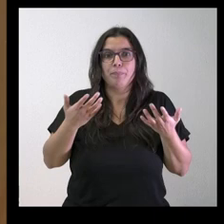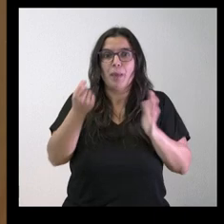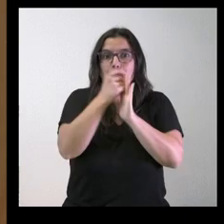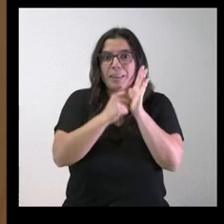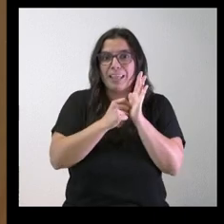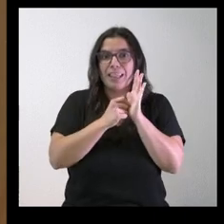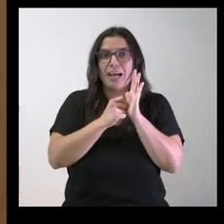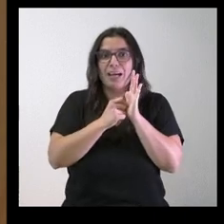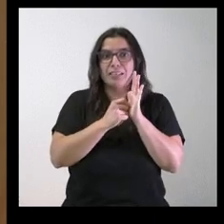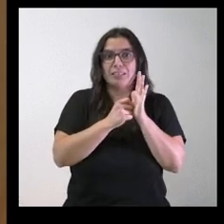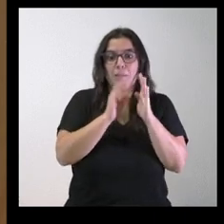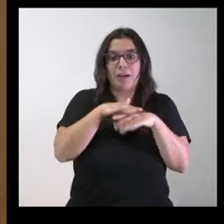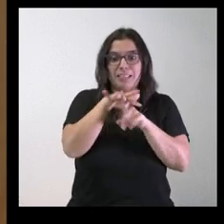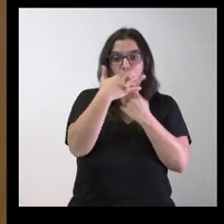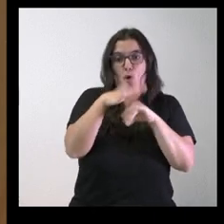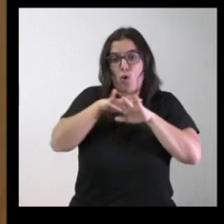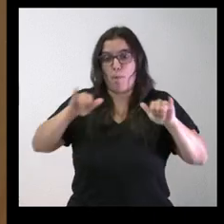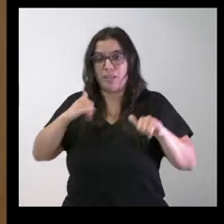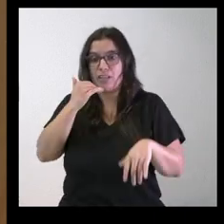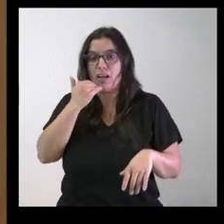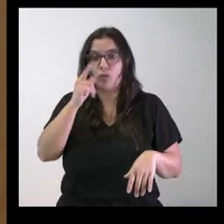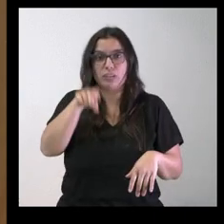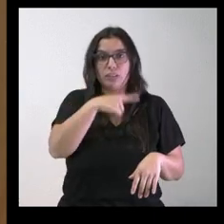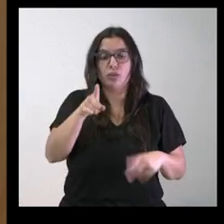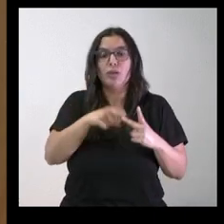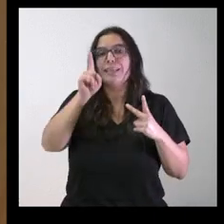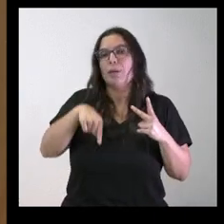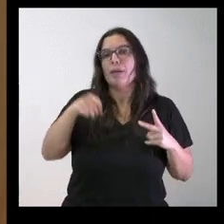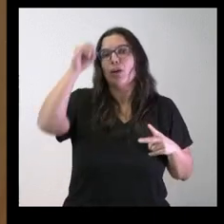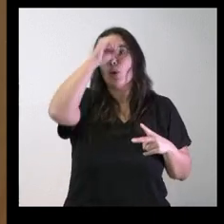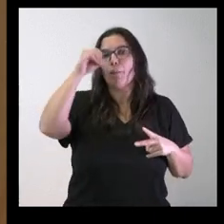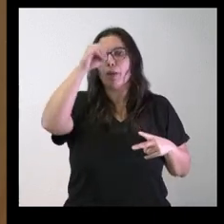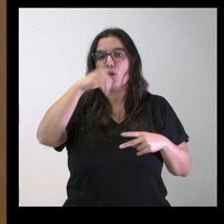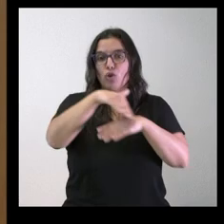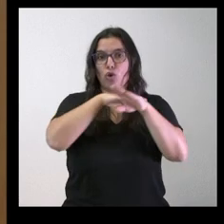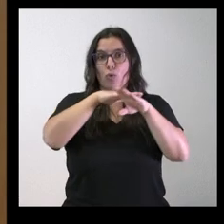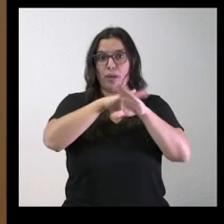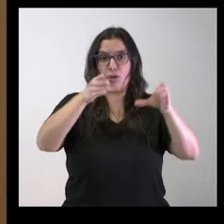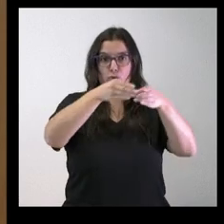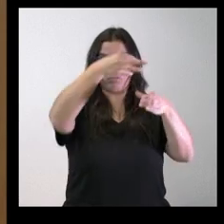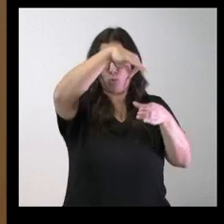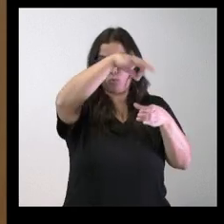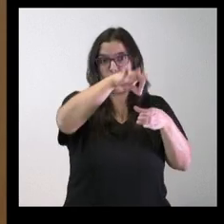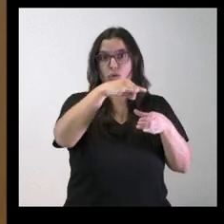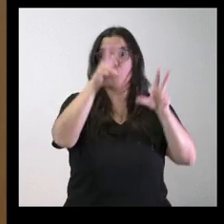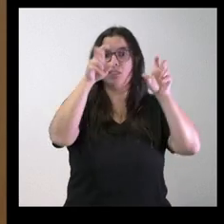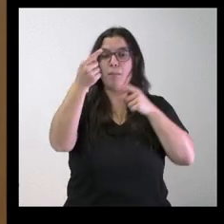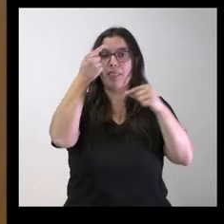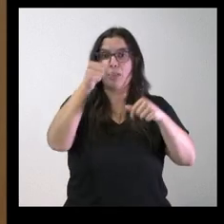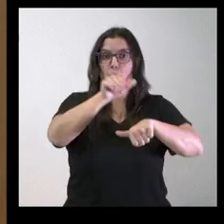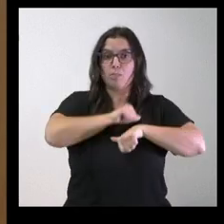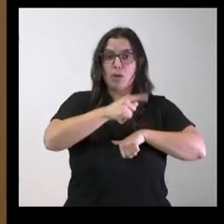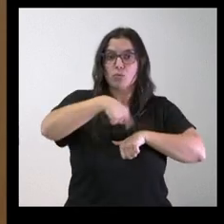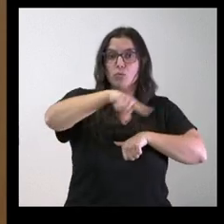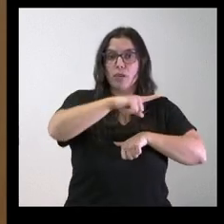para contrarrestar esta situación y luego sobre la posición del gobierno único no sé si con los datos del paro han abordado